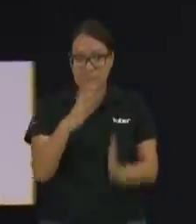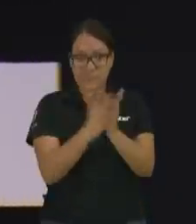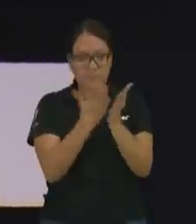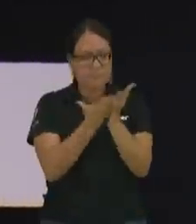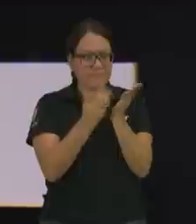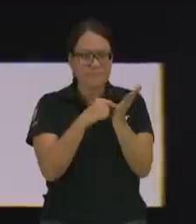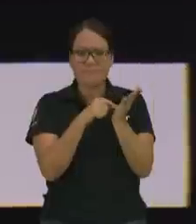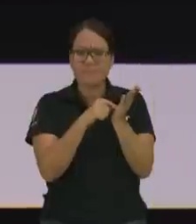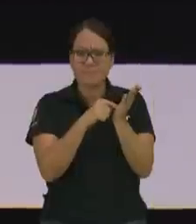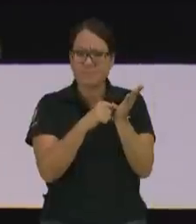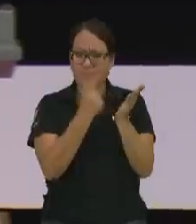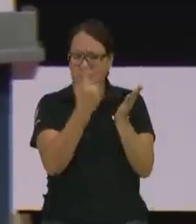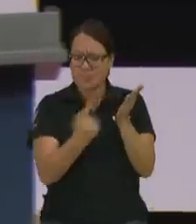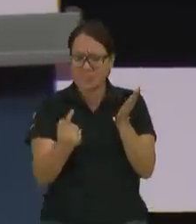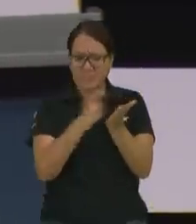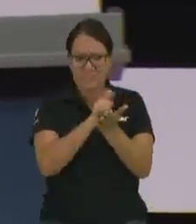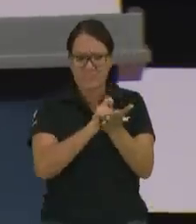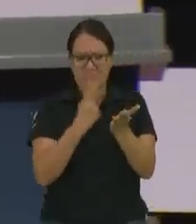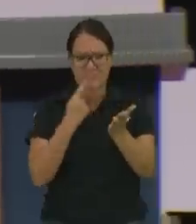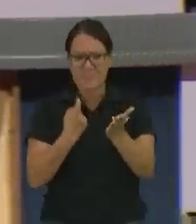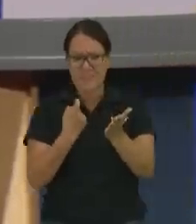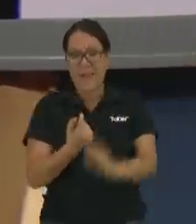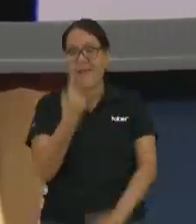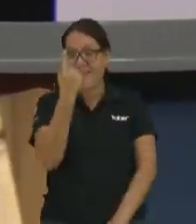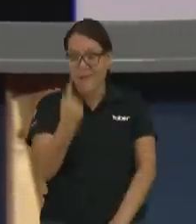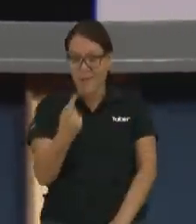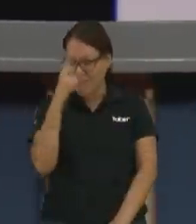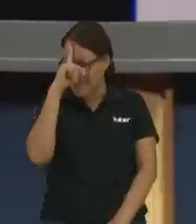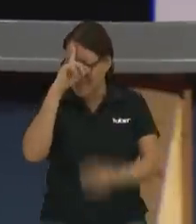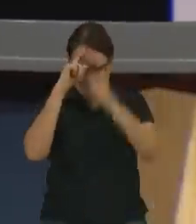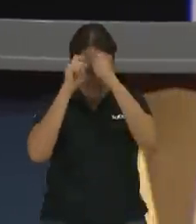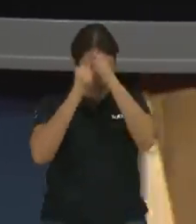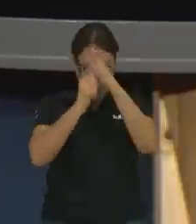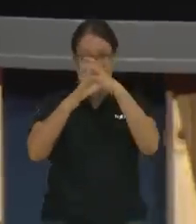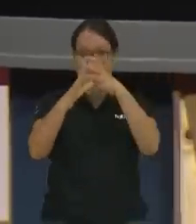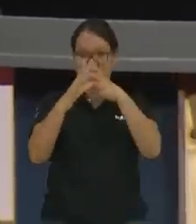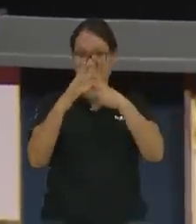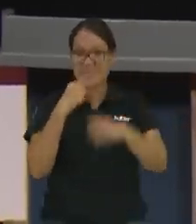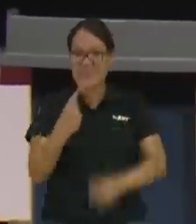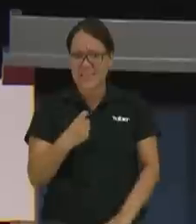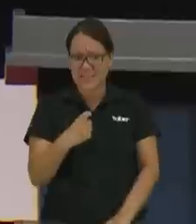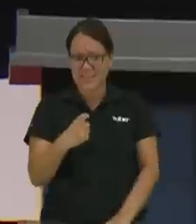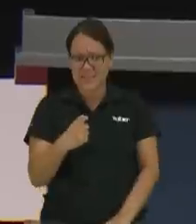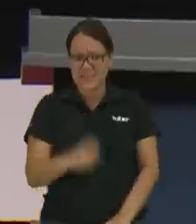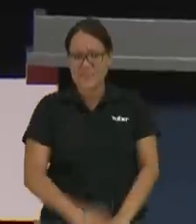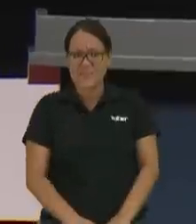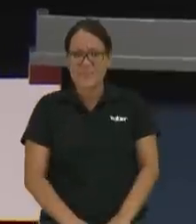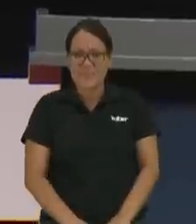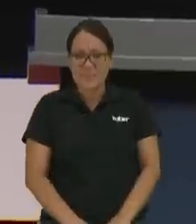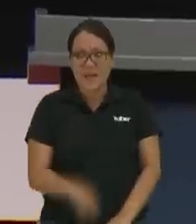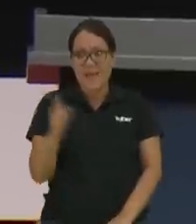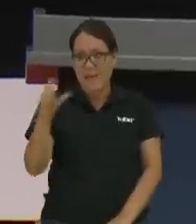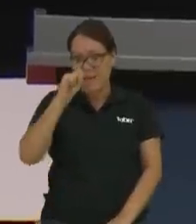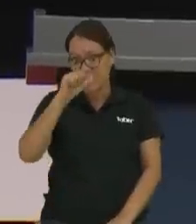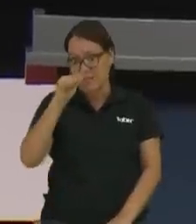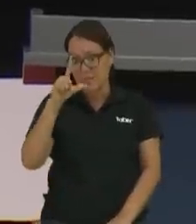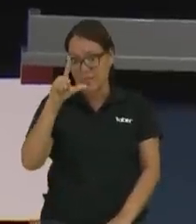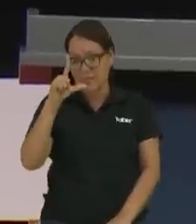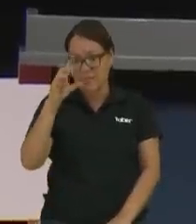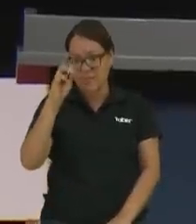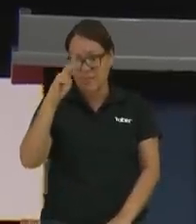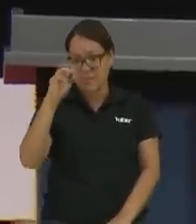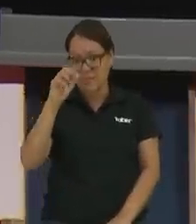le atribuye al hombre más sabio de la historia. No estoy hablando de Sánchez Serén, estoy hablando de Salomón.